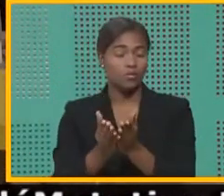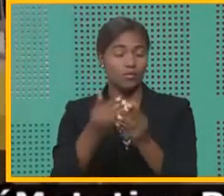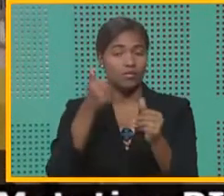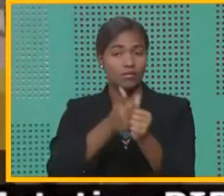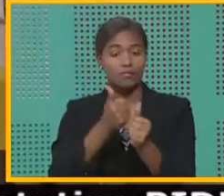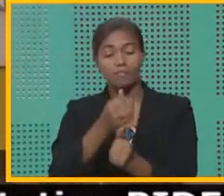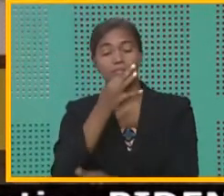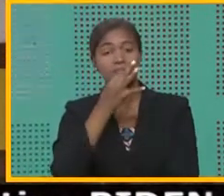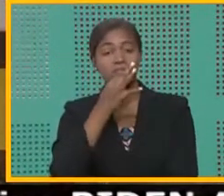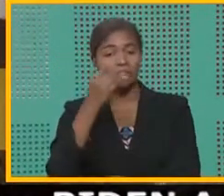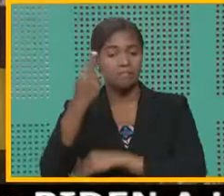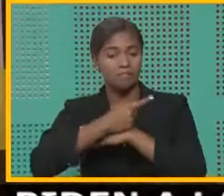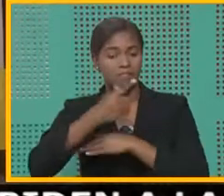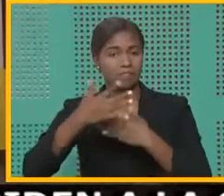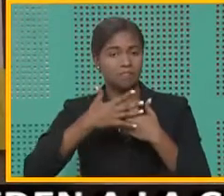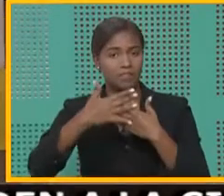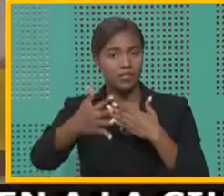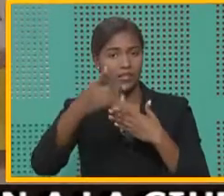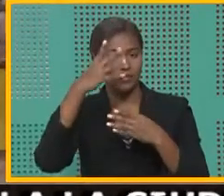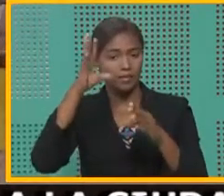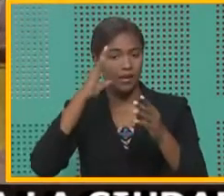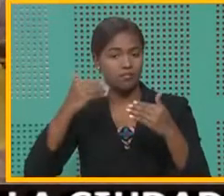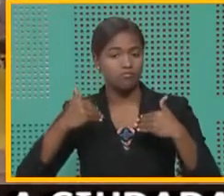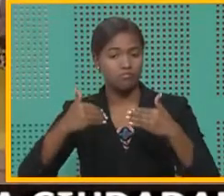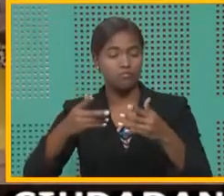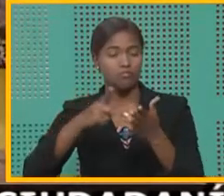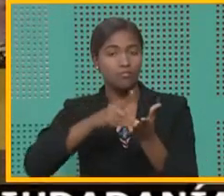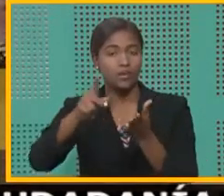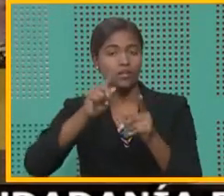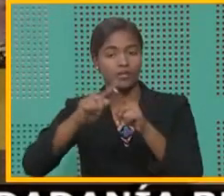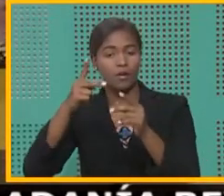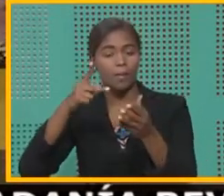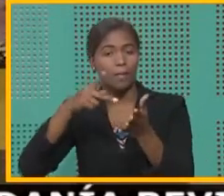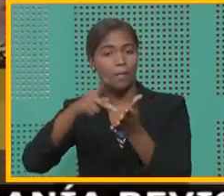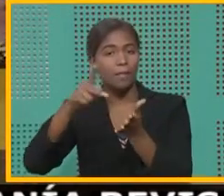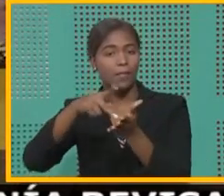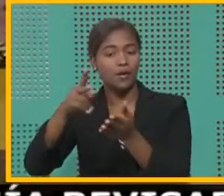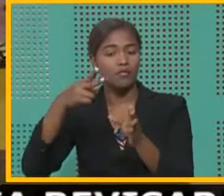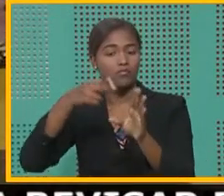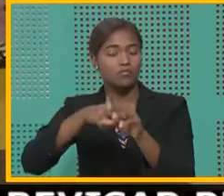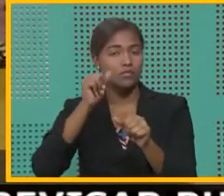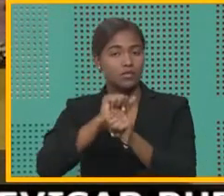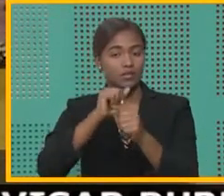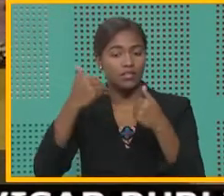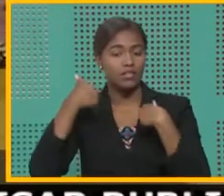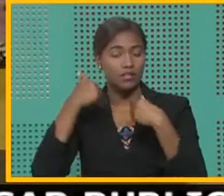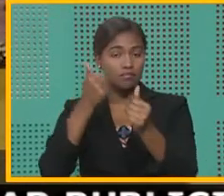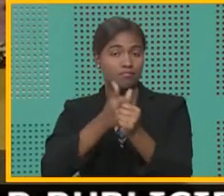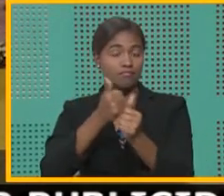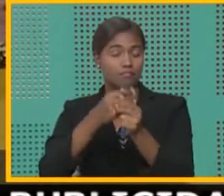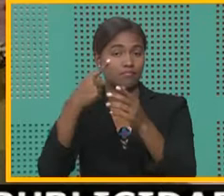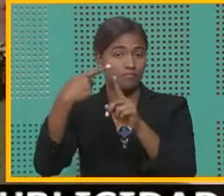próximos días se procederá al pago de los sueldos que corresponden al presente mes.